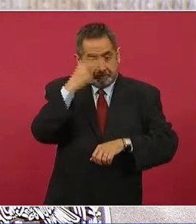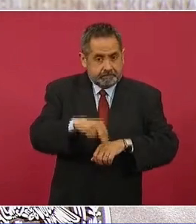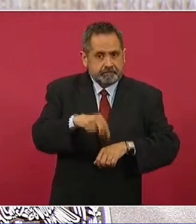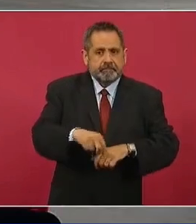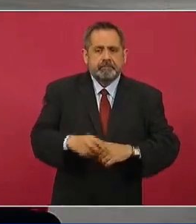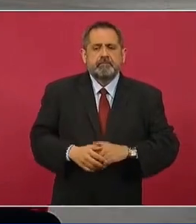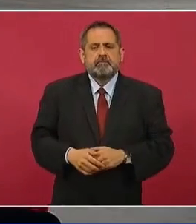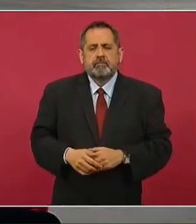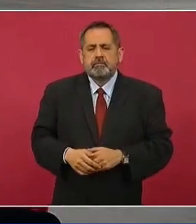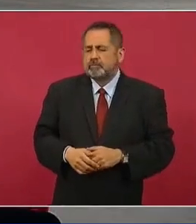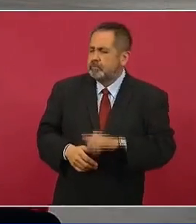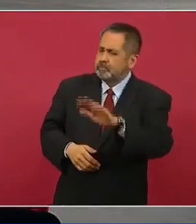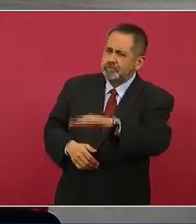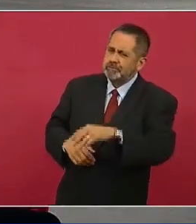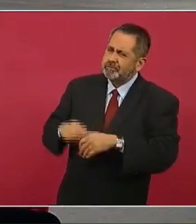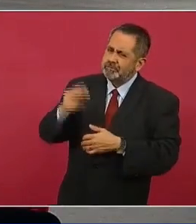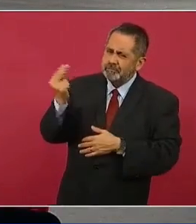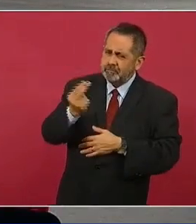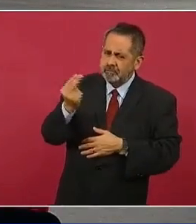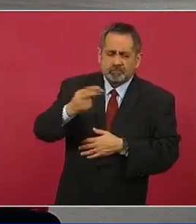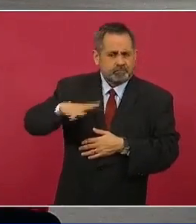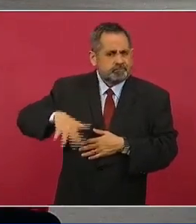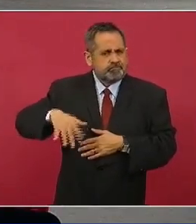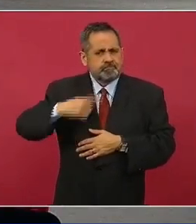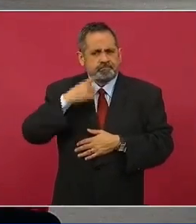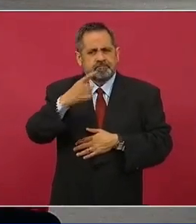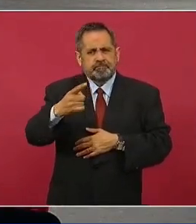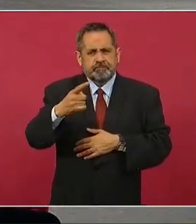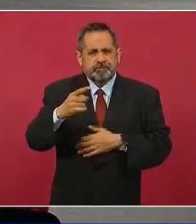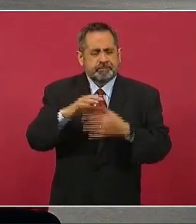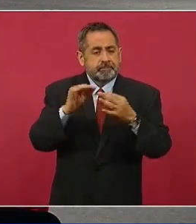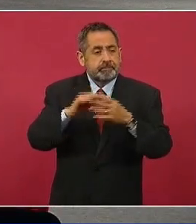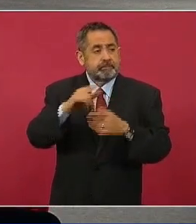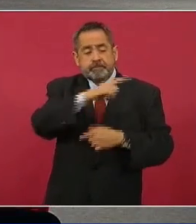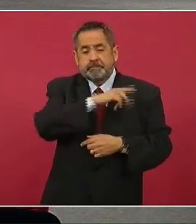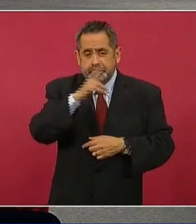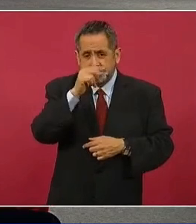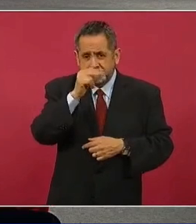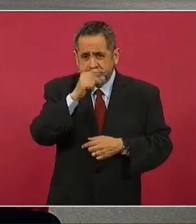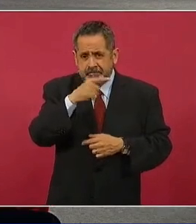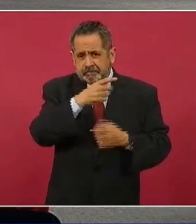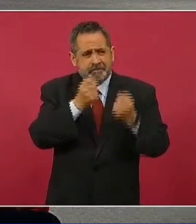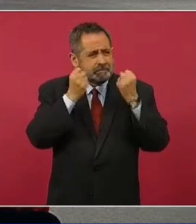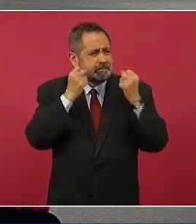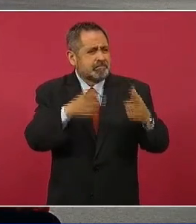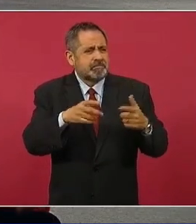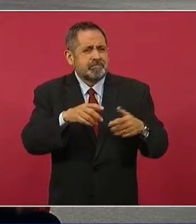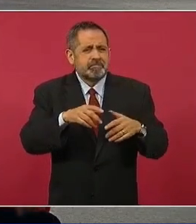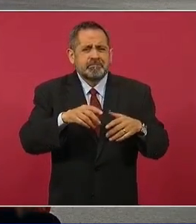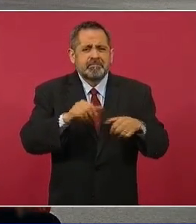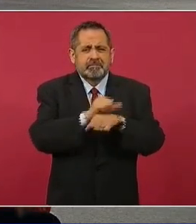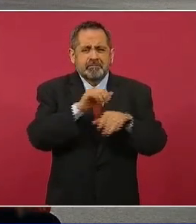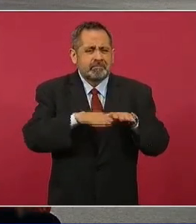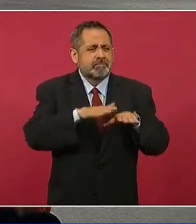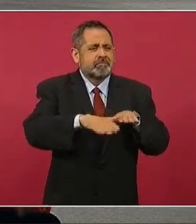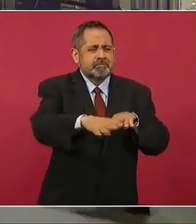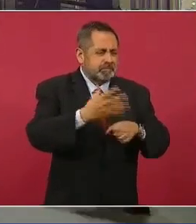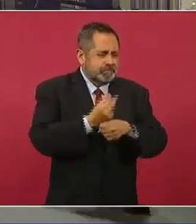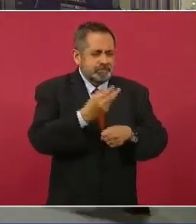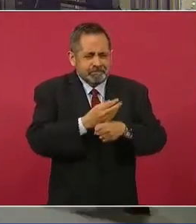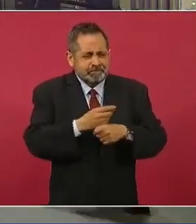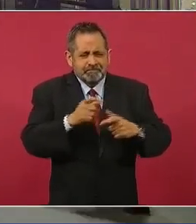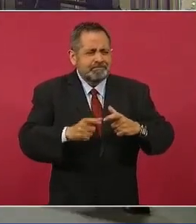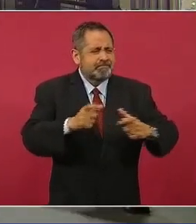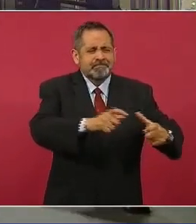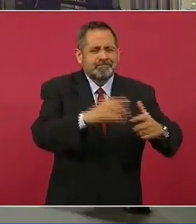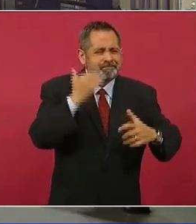Sí, sí, de hecho es urgente, porque le decía yo hace algunos meses, Hermosillo es la capital del Valle, a pesar de que se ha avanzado en la reparación de las